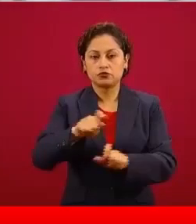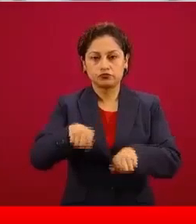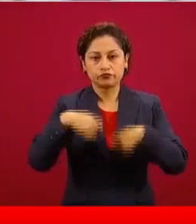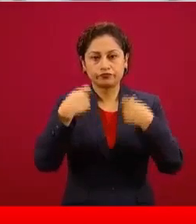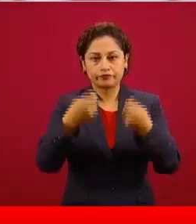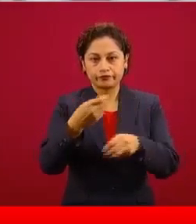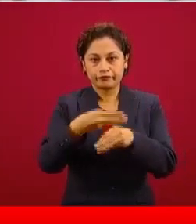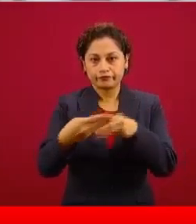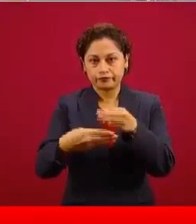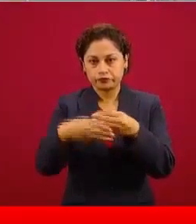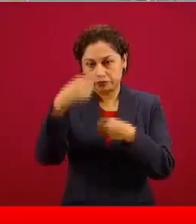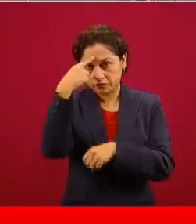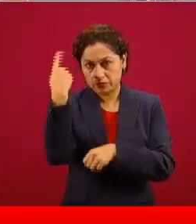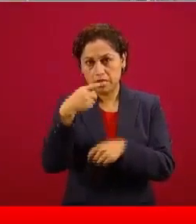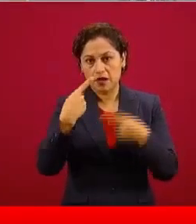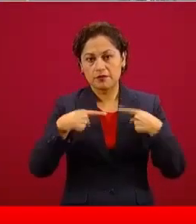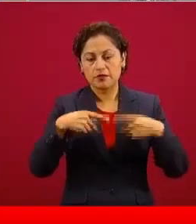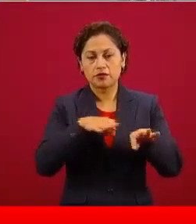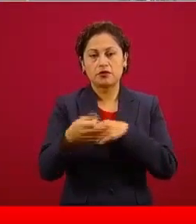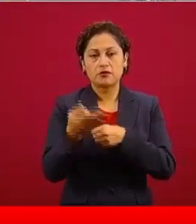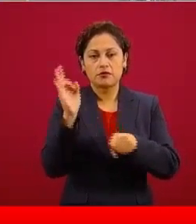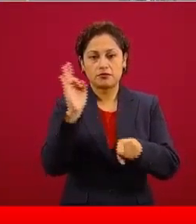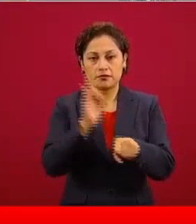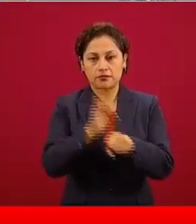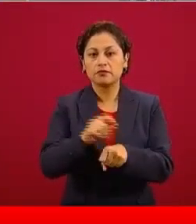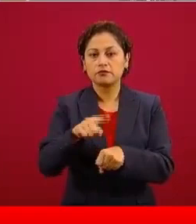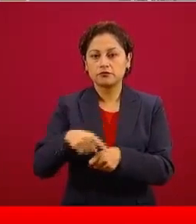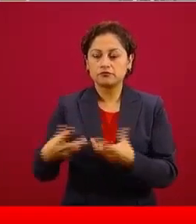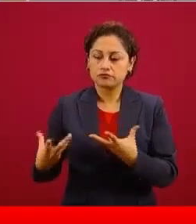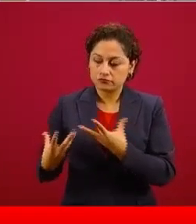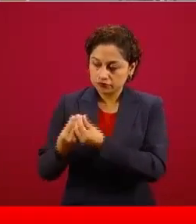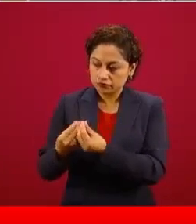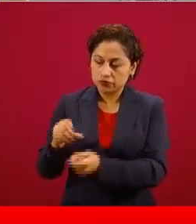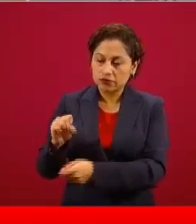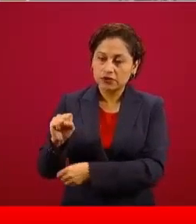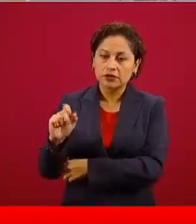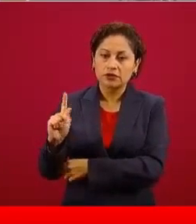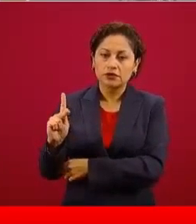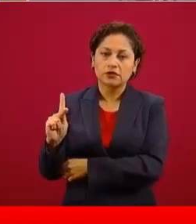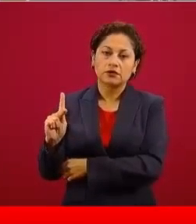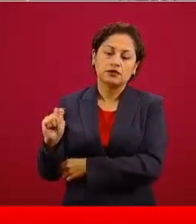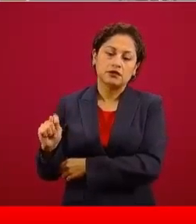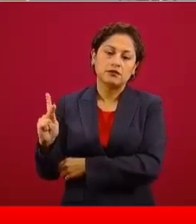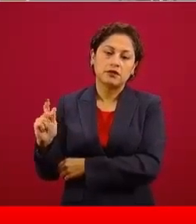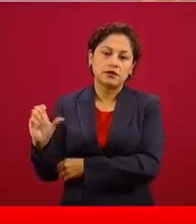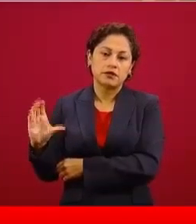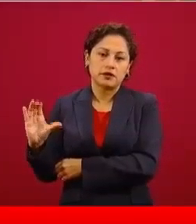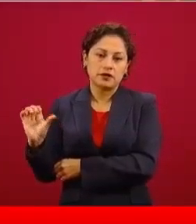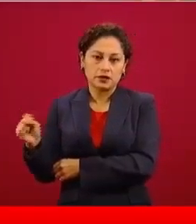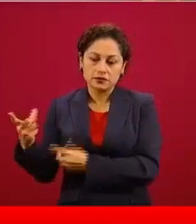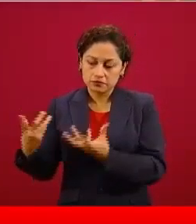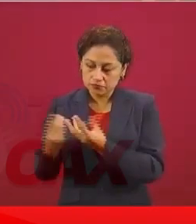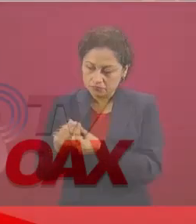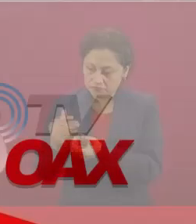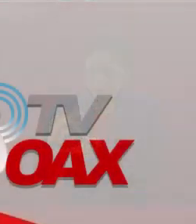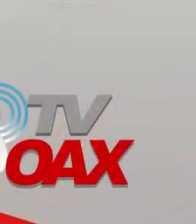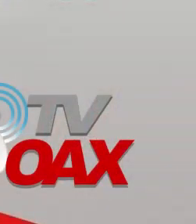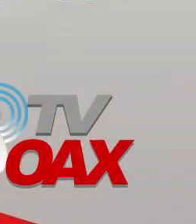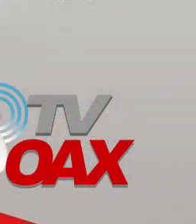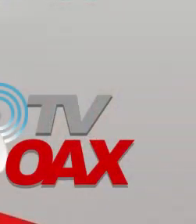agradezco mucho la colaboración que hicimos en equipo con la Secretaría del Trabajo en esta semana muy intensa. Muchas gracias.